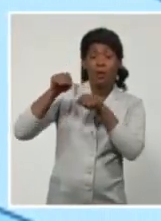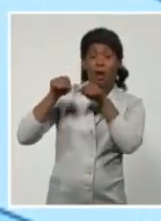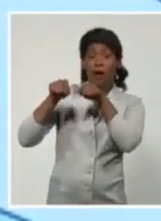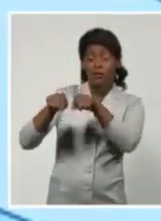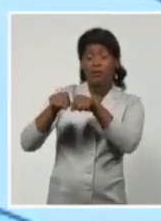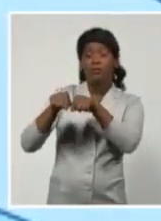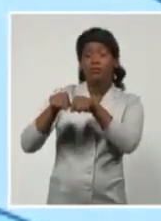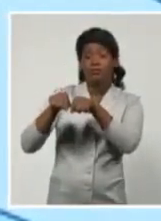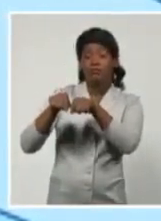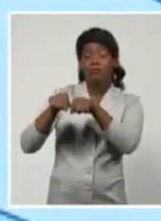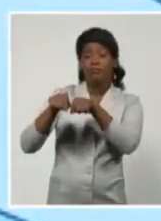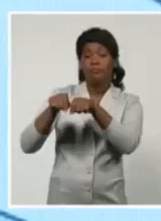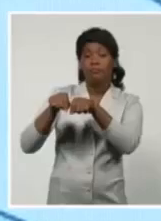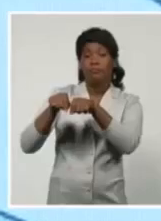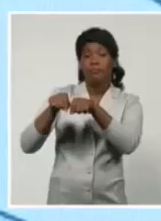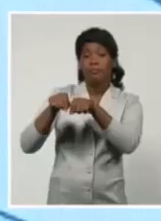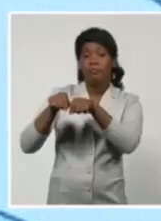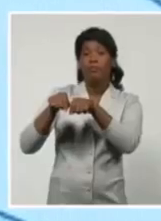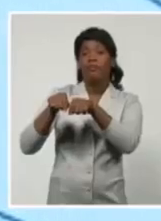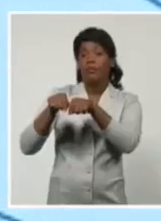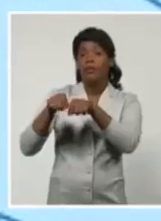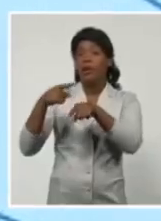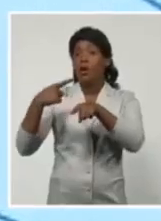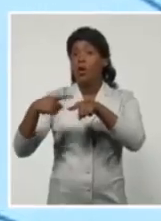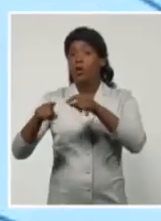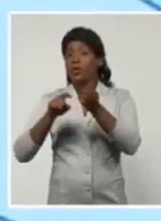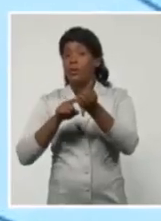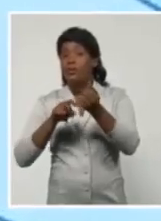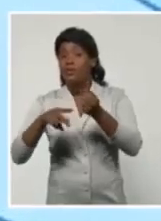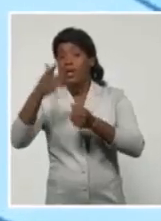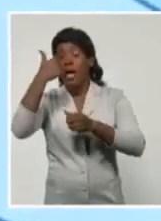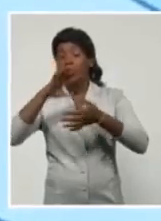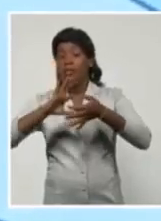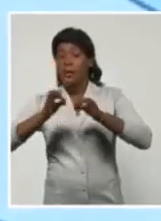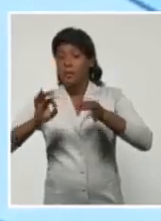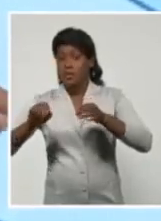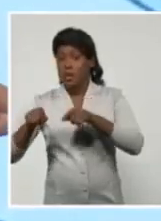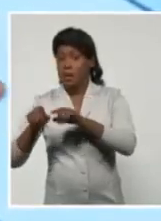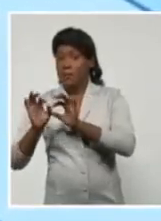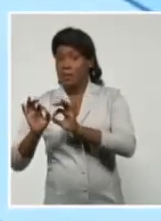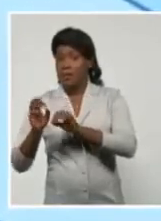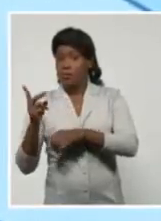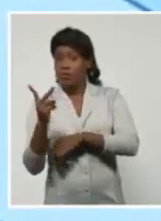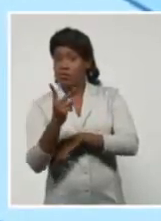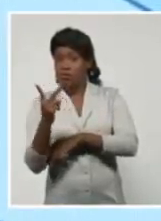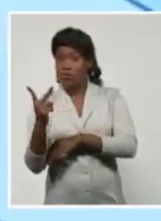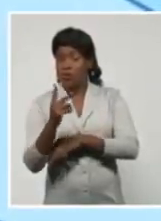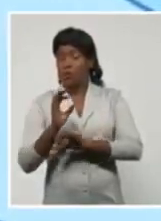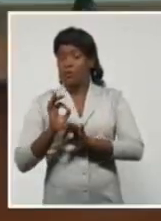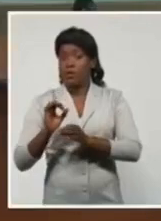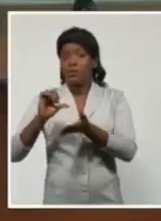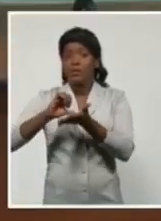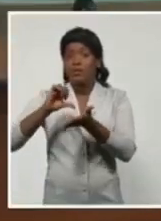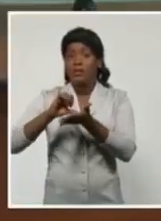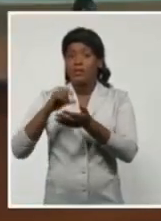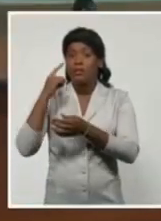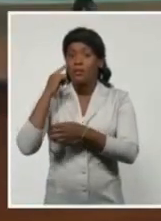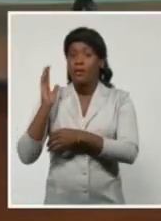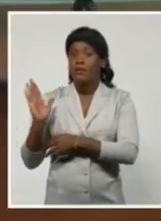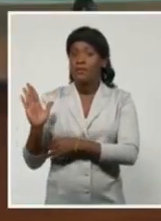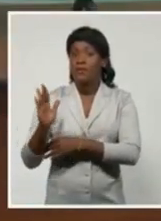sur, y la costa sur de la provincia de Artemisa. Ahí es donde el centro de circulación